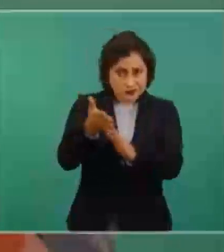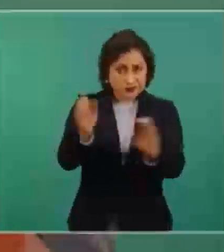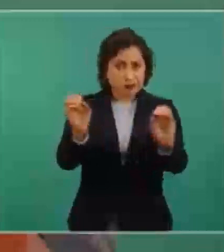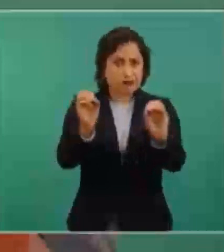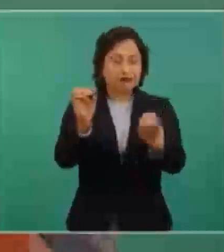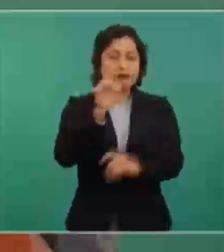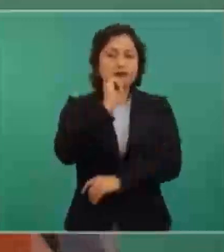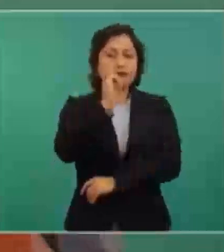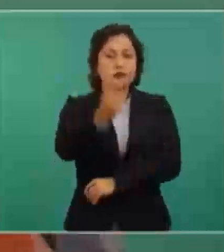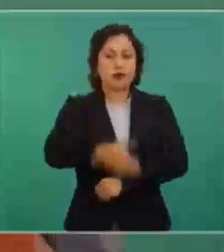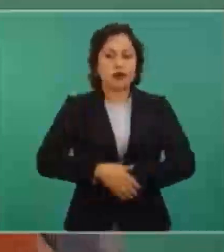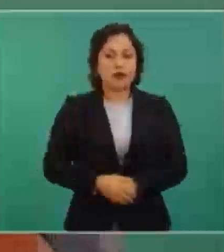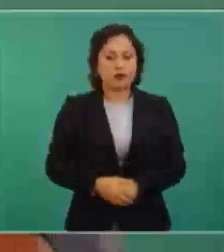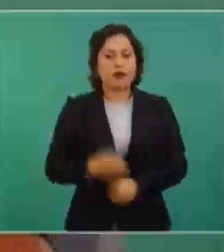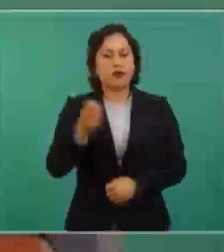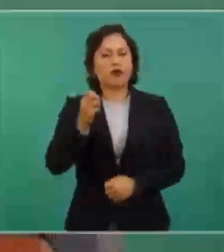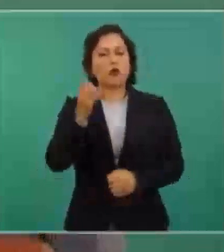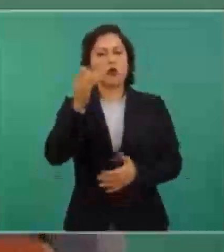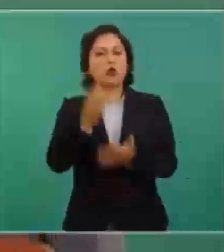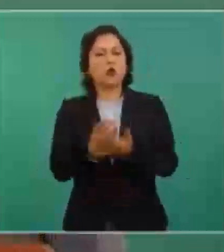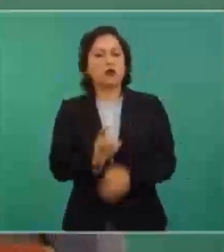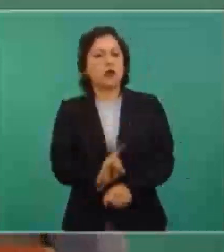eso fue un parapeto.